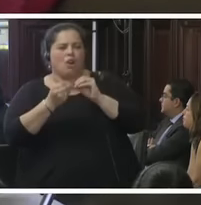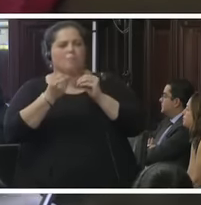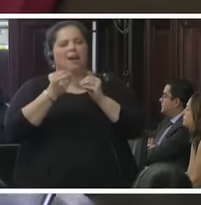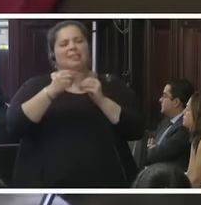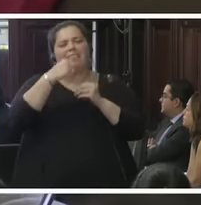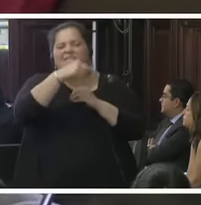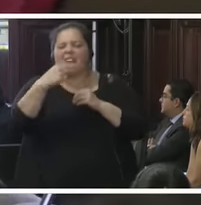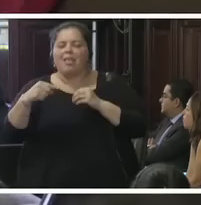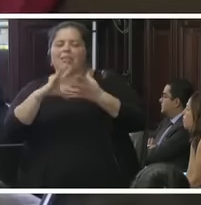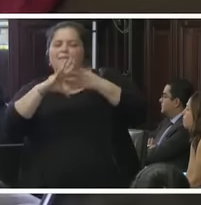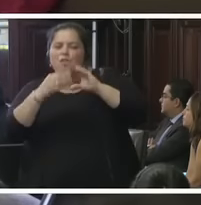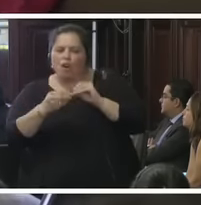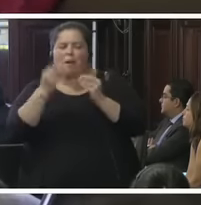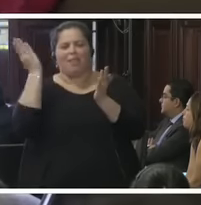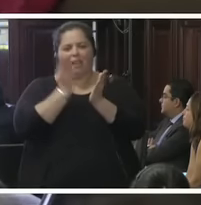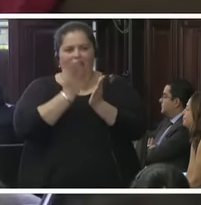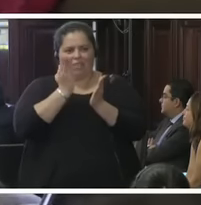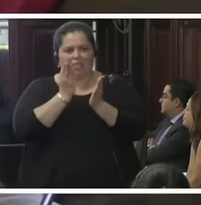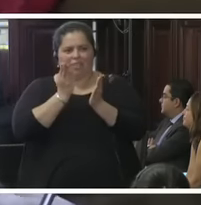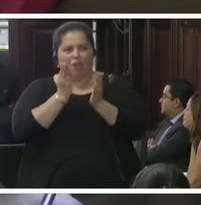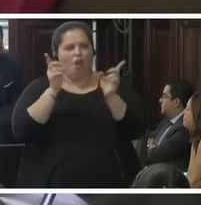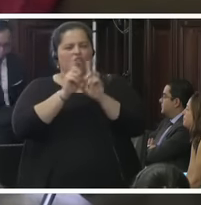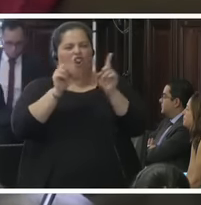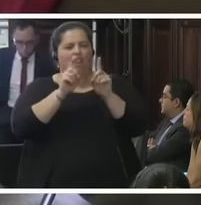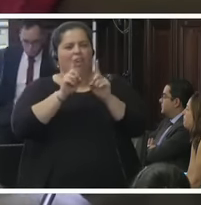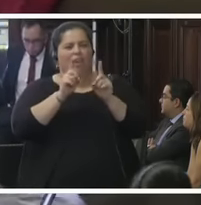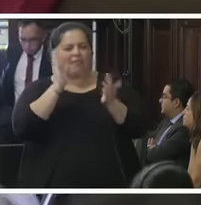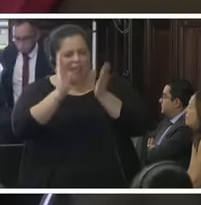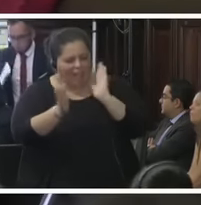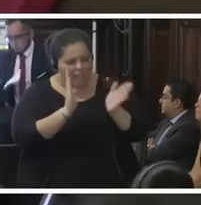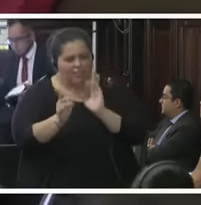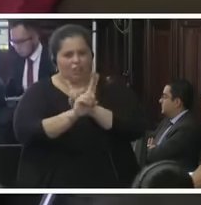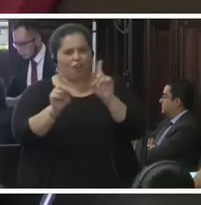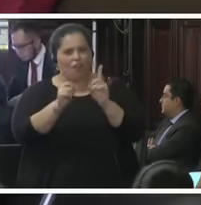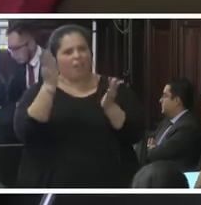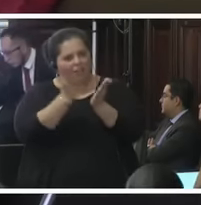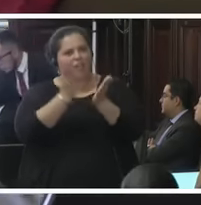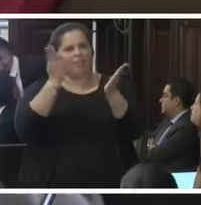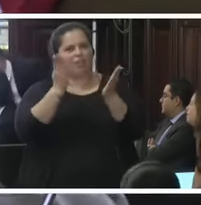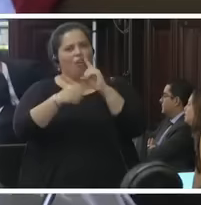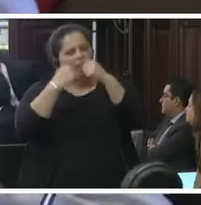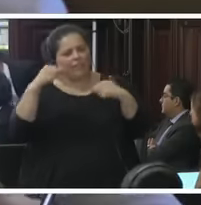No rehabilitación, sino castigo que se puedan usar. Por favor, eso es lo único que tengo que decir.